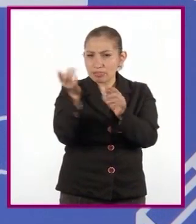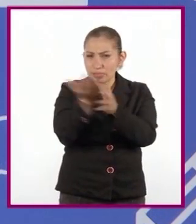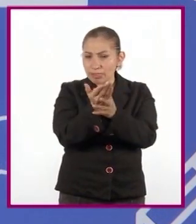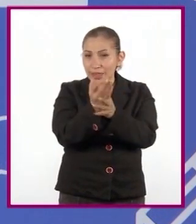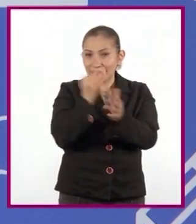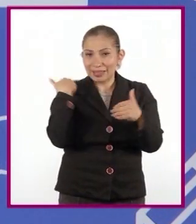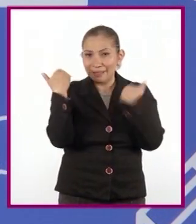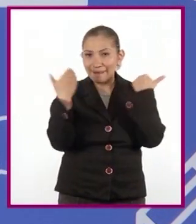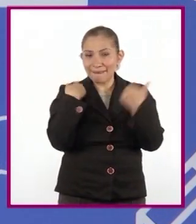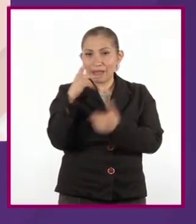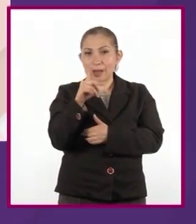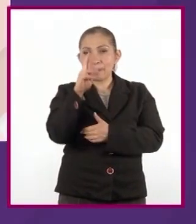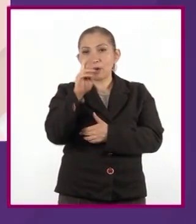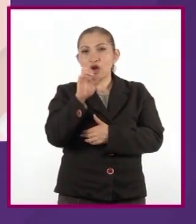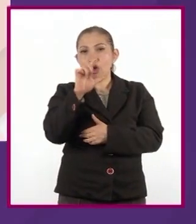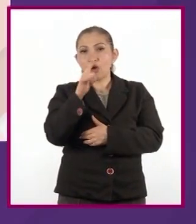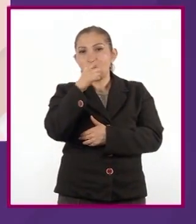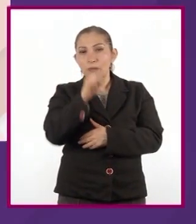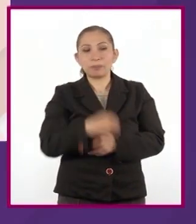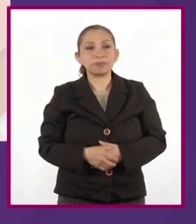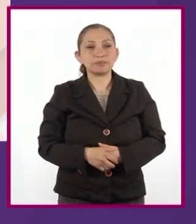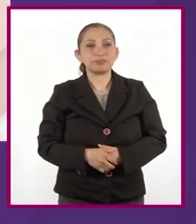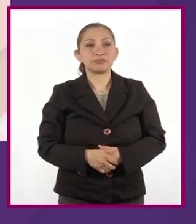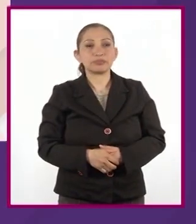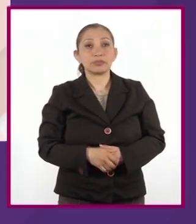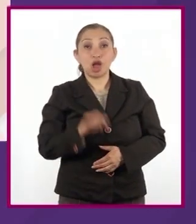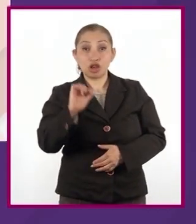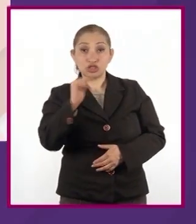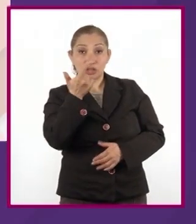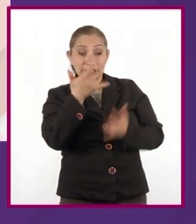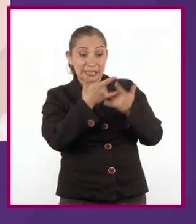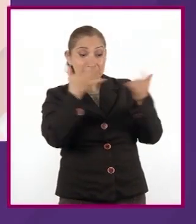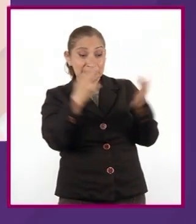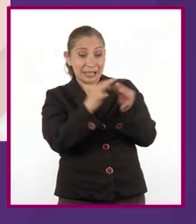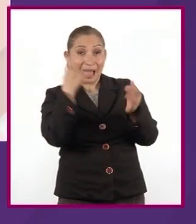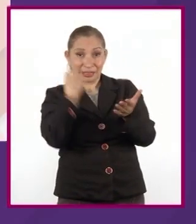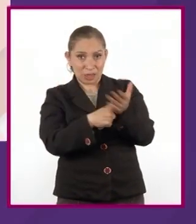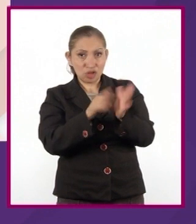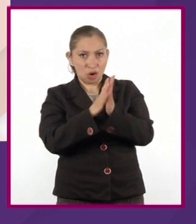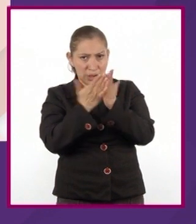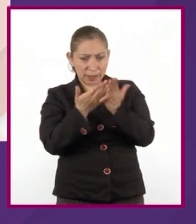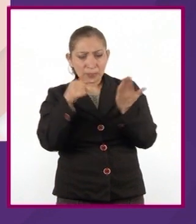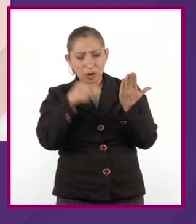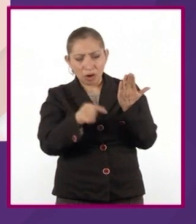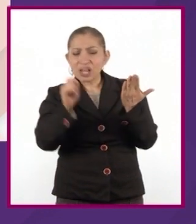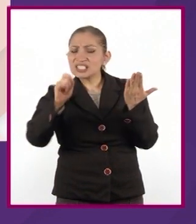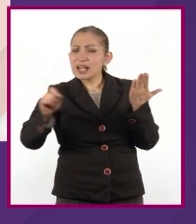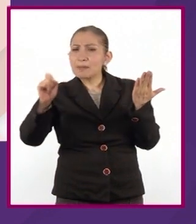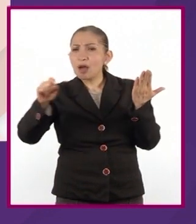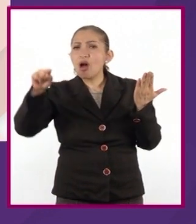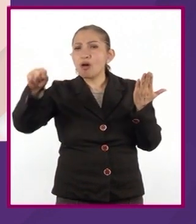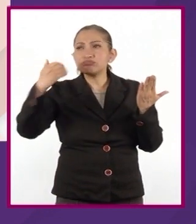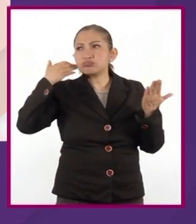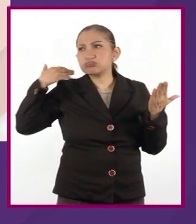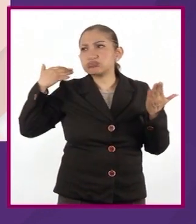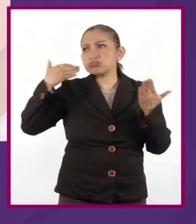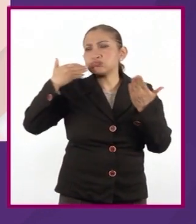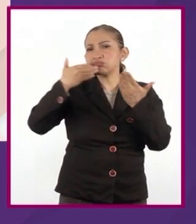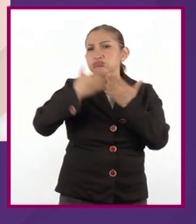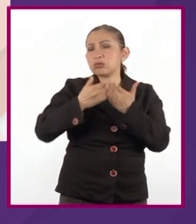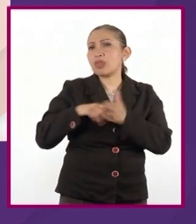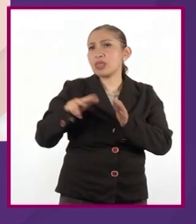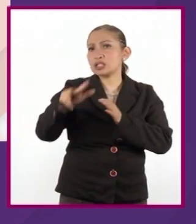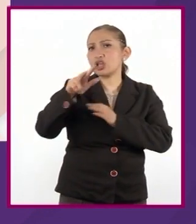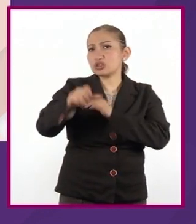de este divertido prólogo. Los doce cuentos de este libro fueron escritos en el curso de los últimos